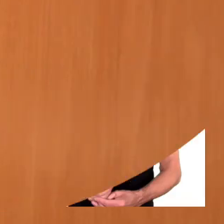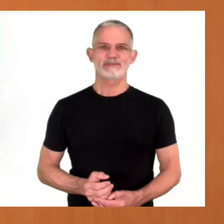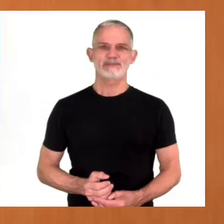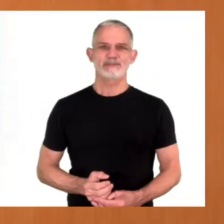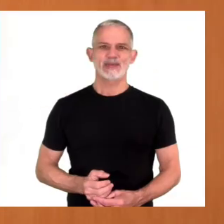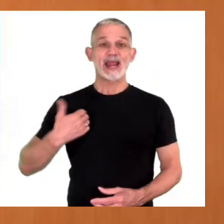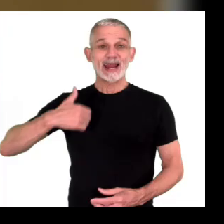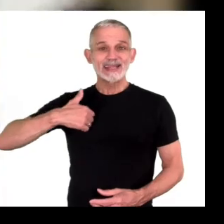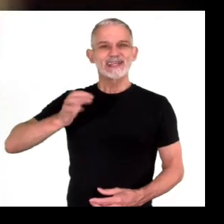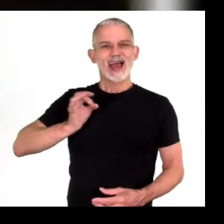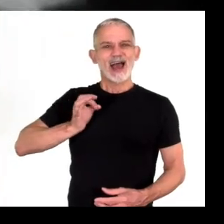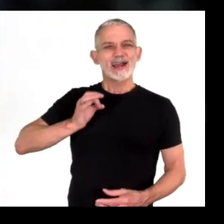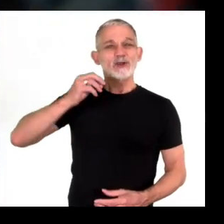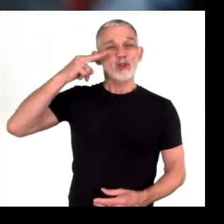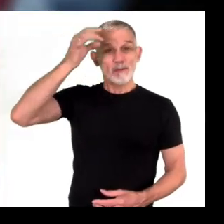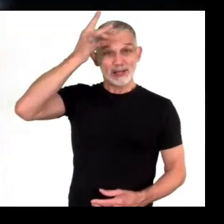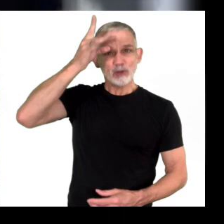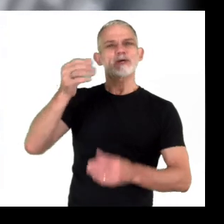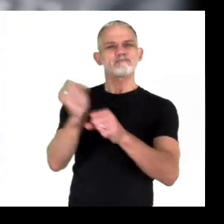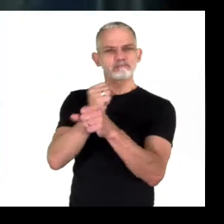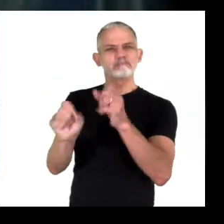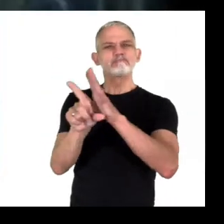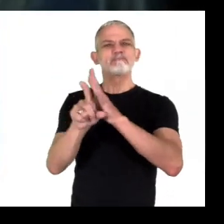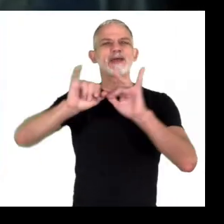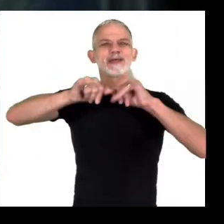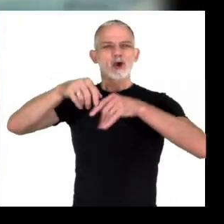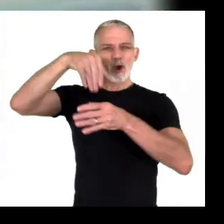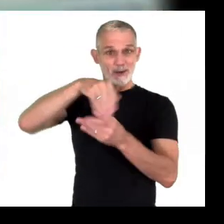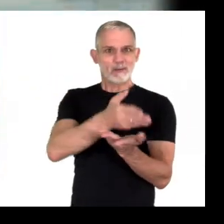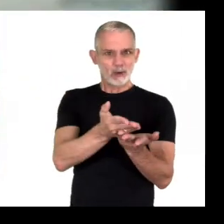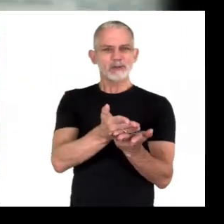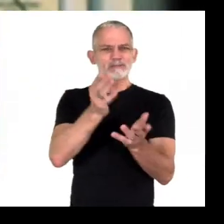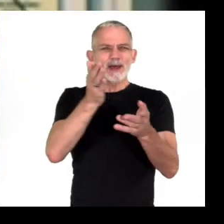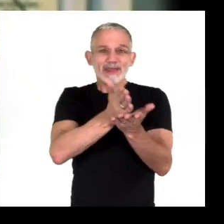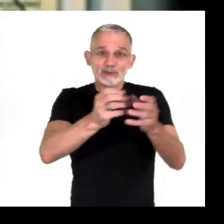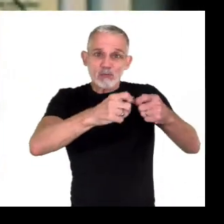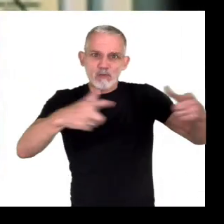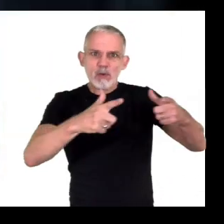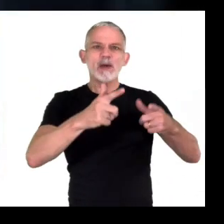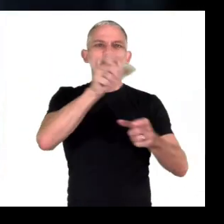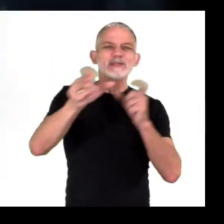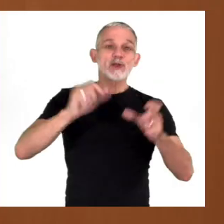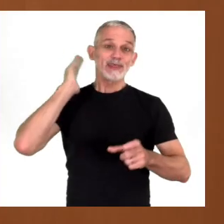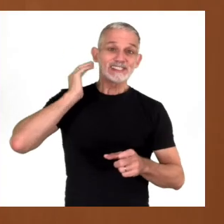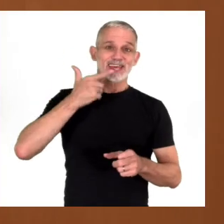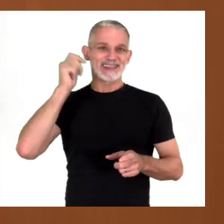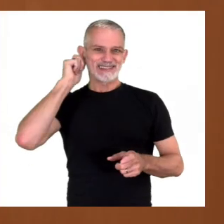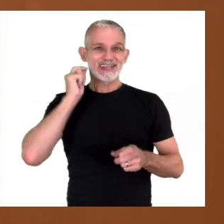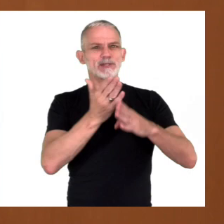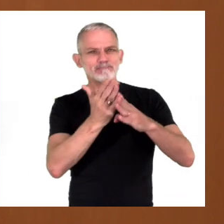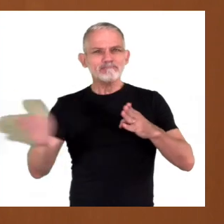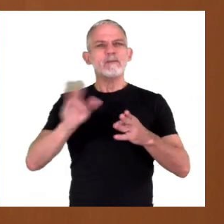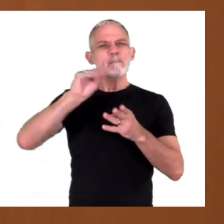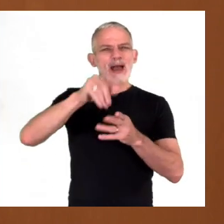En Argentina, en 2012 se promulgó la Ley de Voto Joven, que extendió el derecho al voto a personas de 16 y 17 años. Desde entonces,